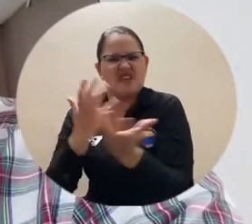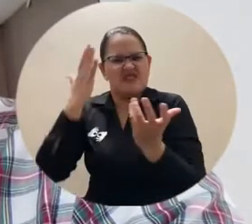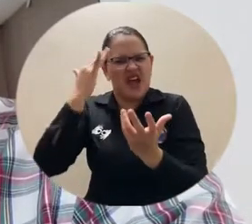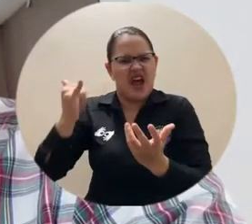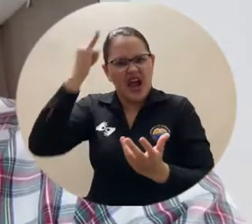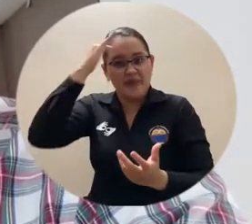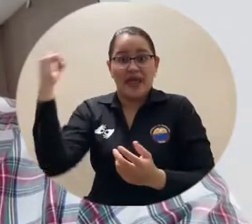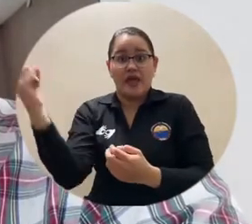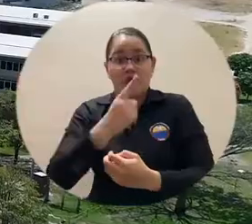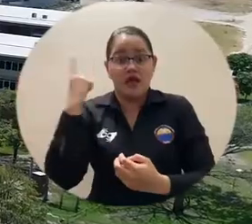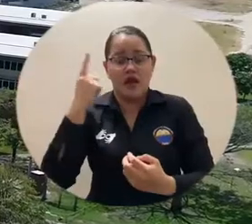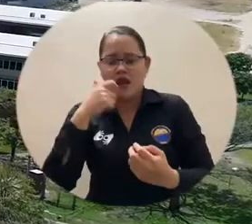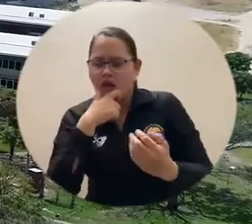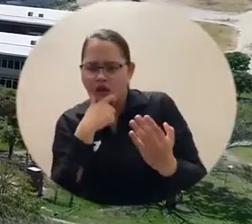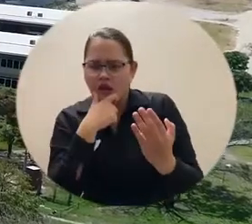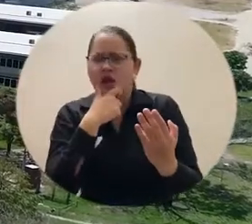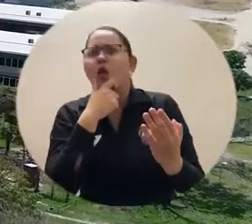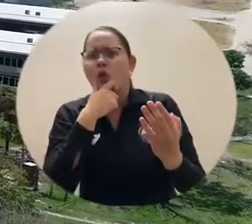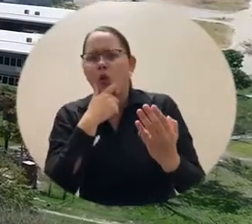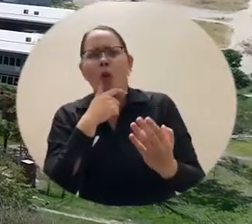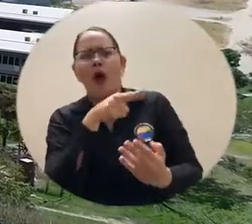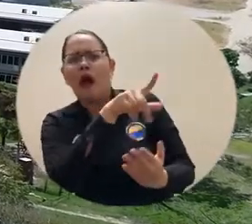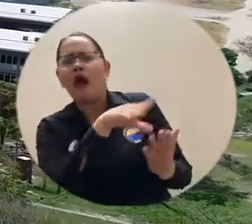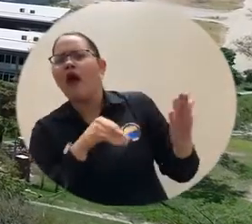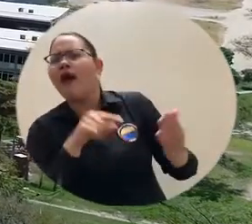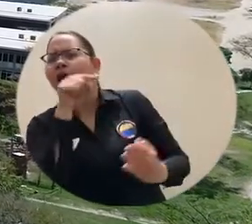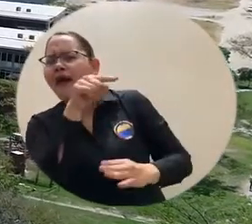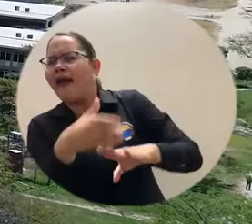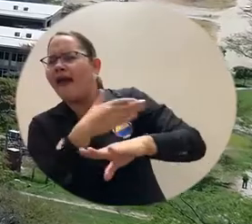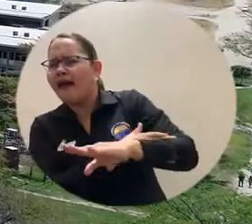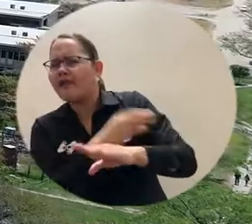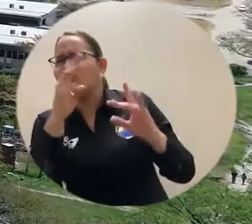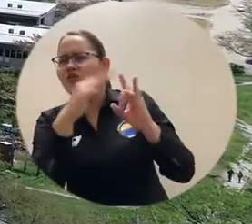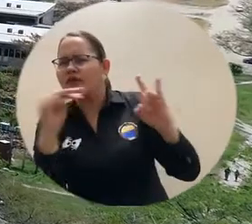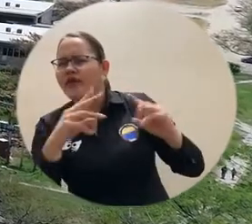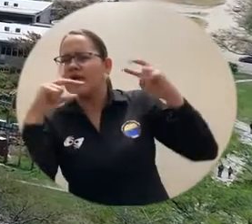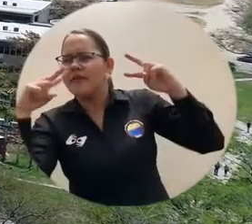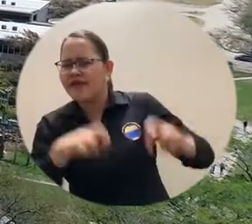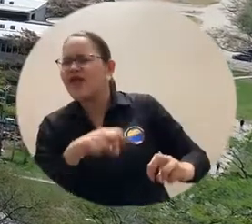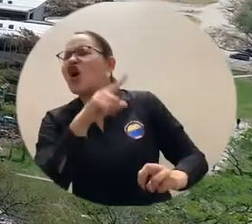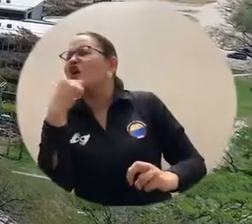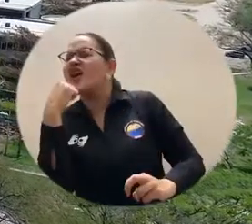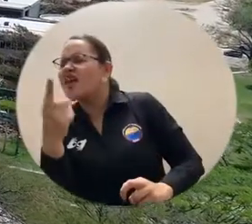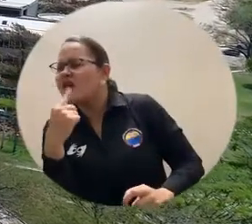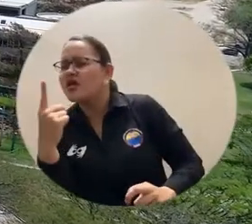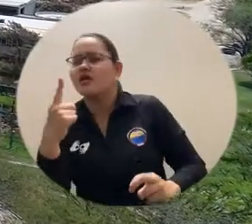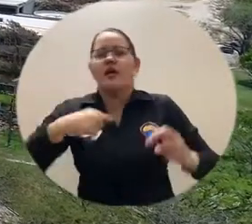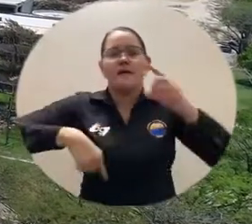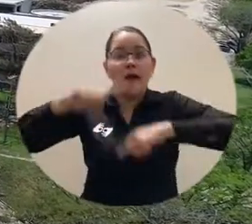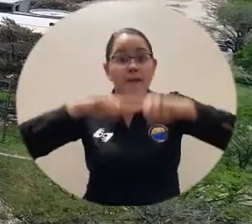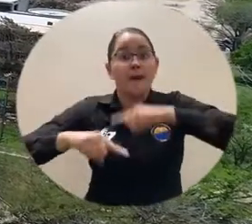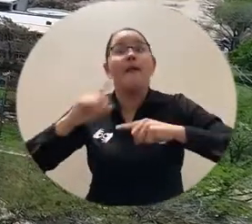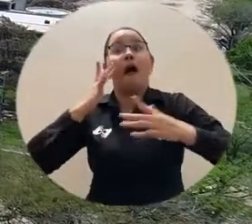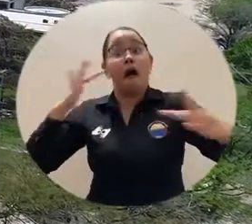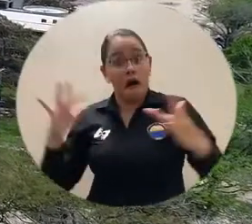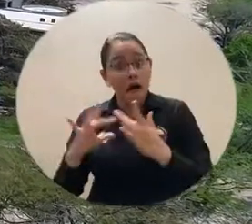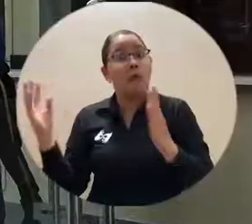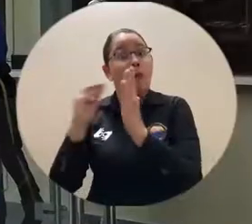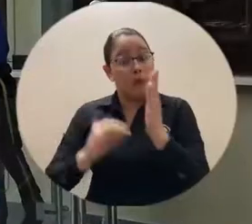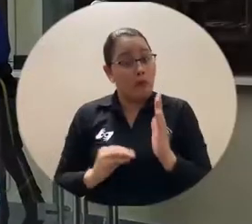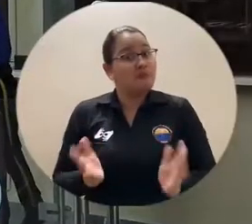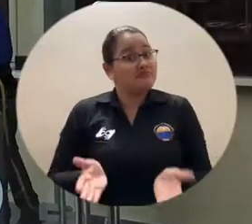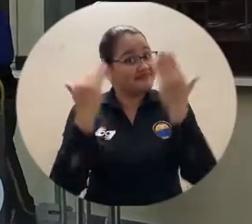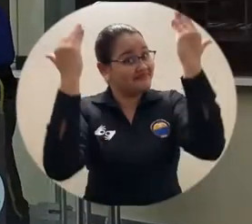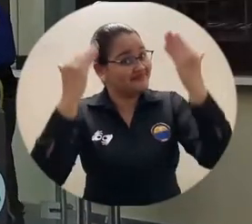la institución donde ese artículo se realizó. Una de las